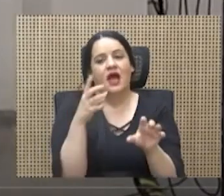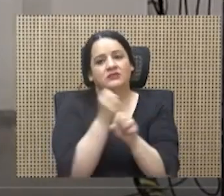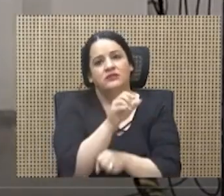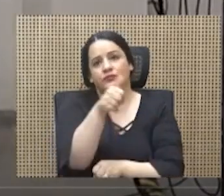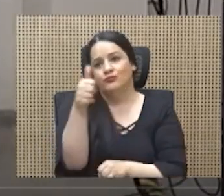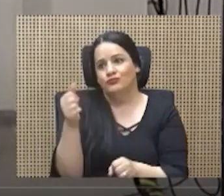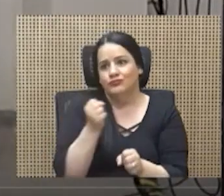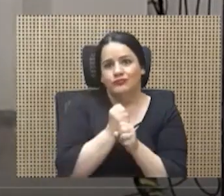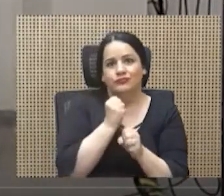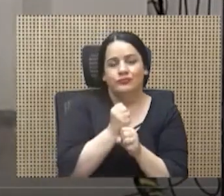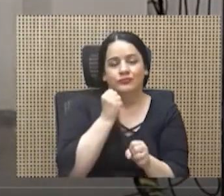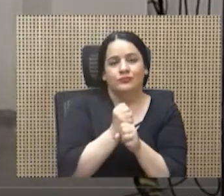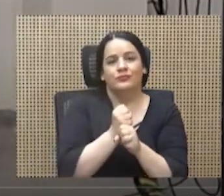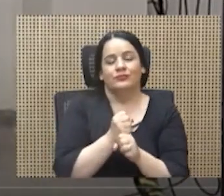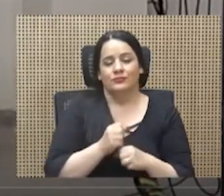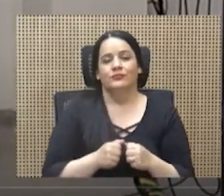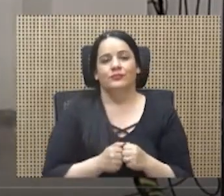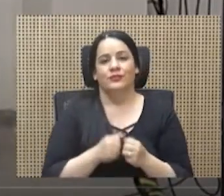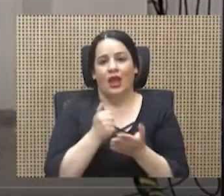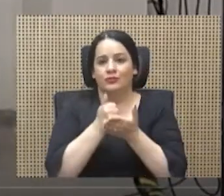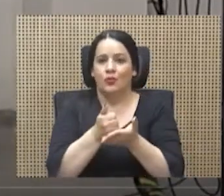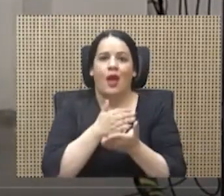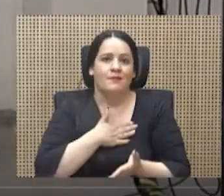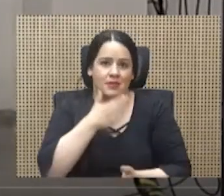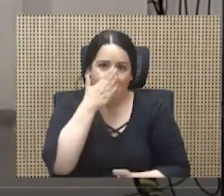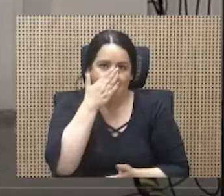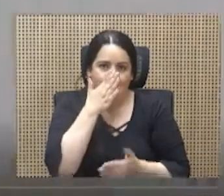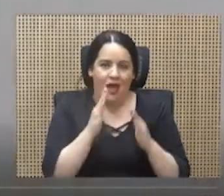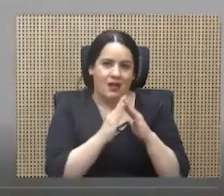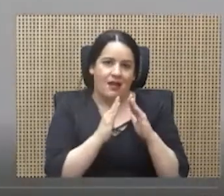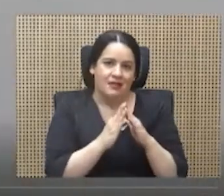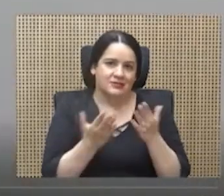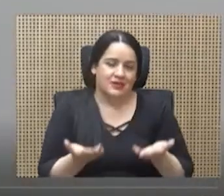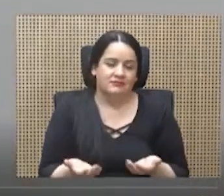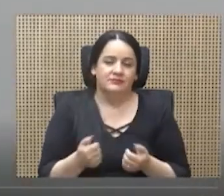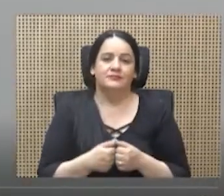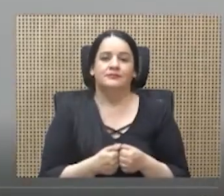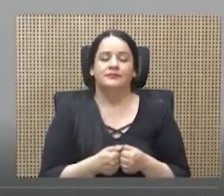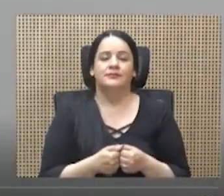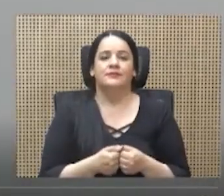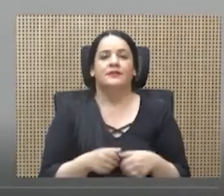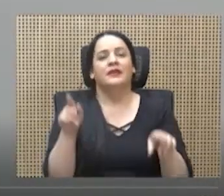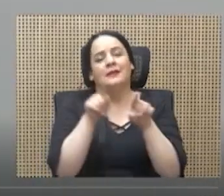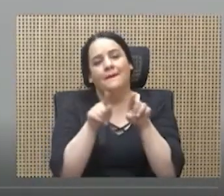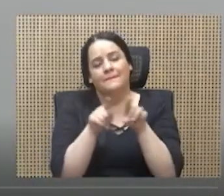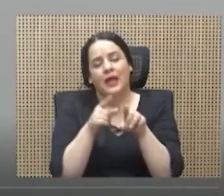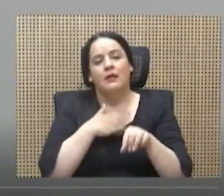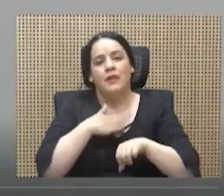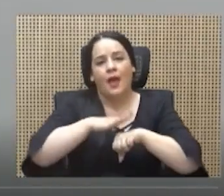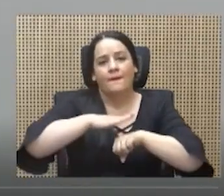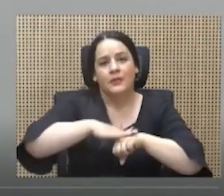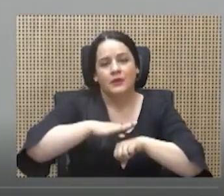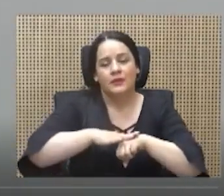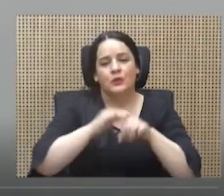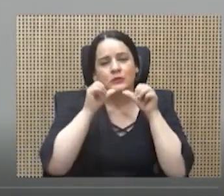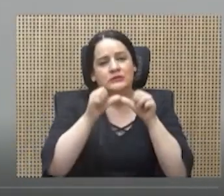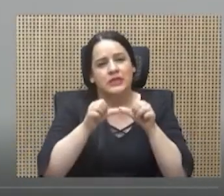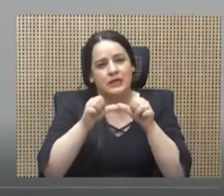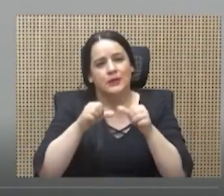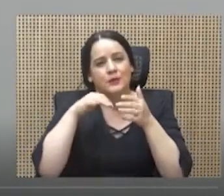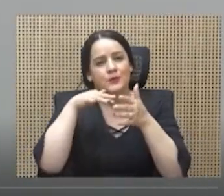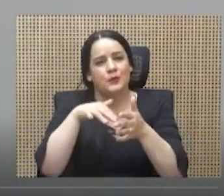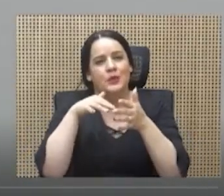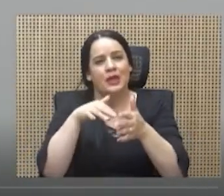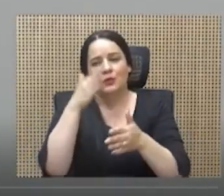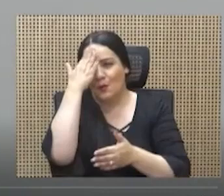labores en mi casa como ayudar a mi madre a hacer las labores del oficio. Entonces me ha permitido seguir estudiando ya que